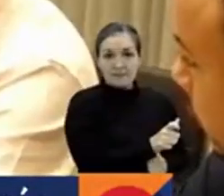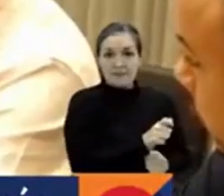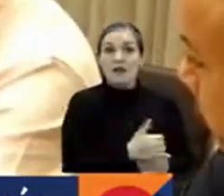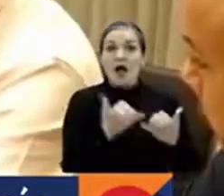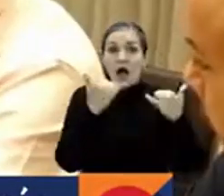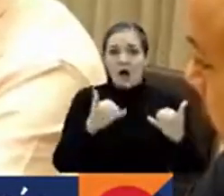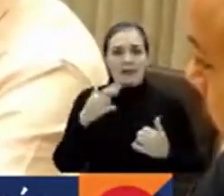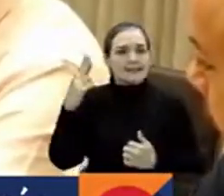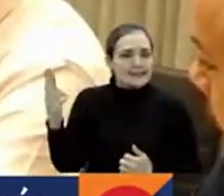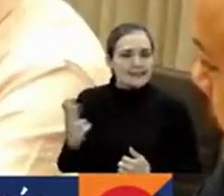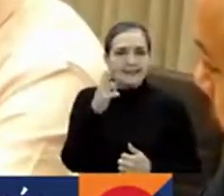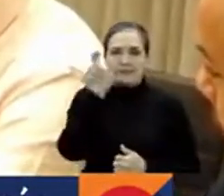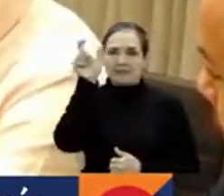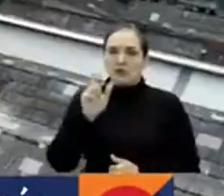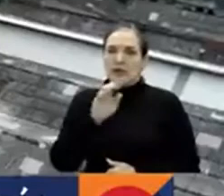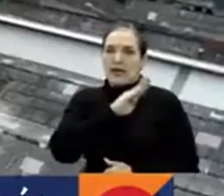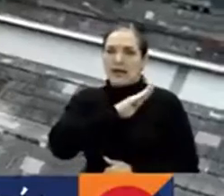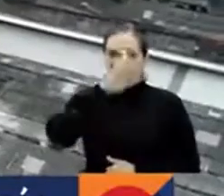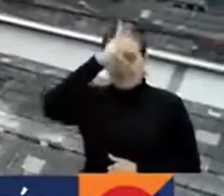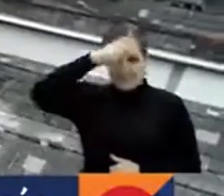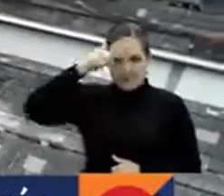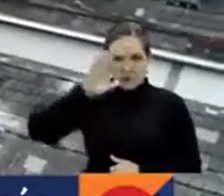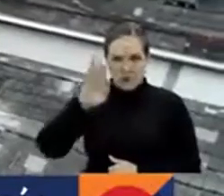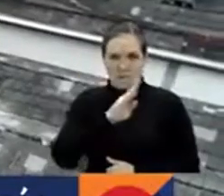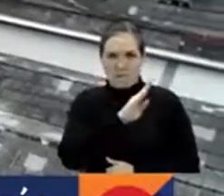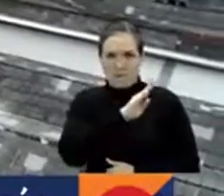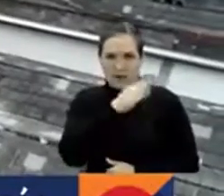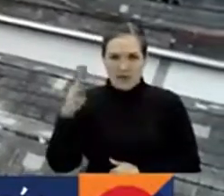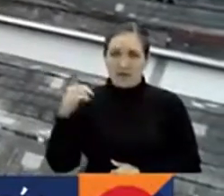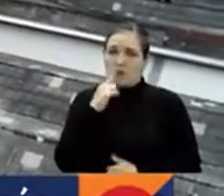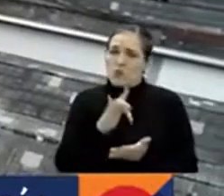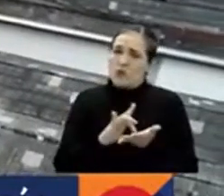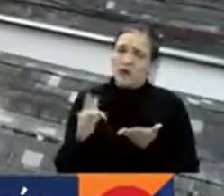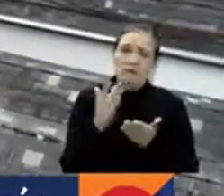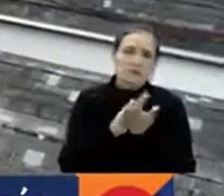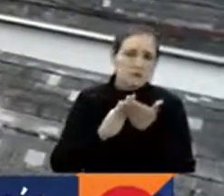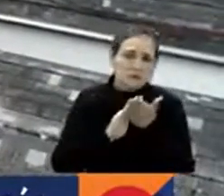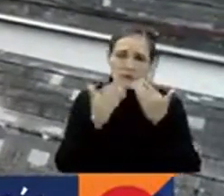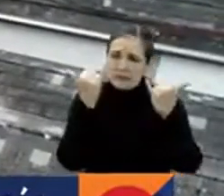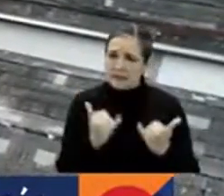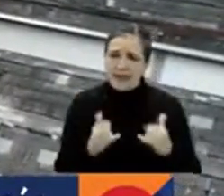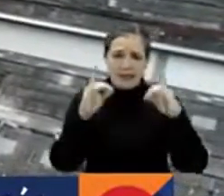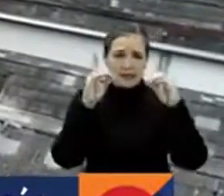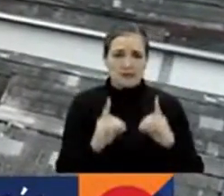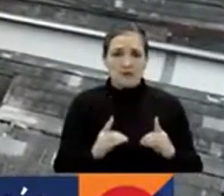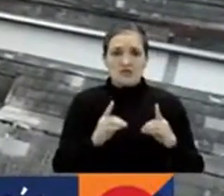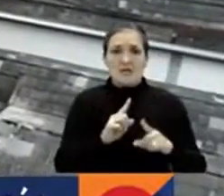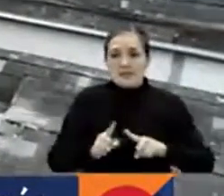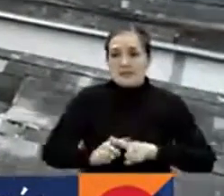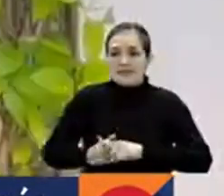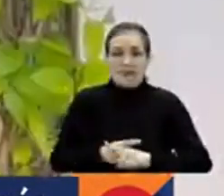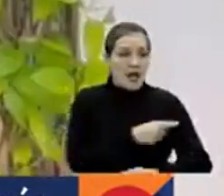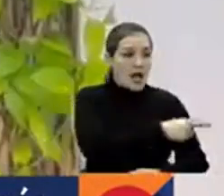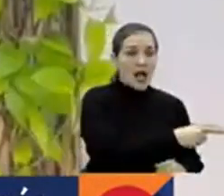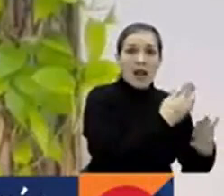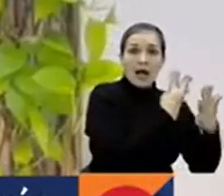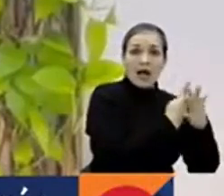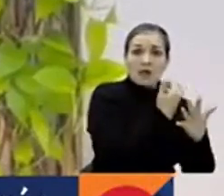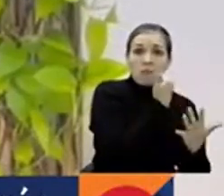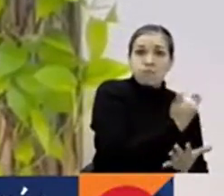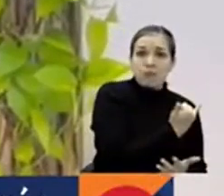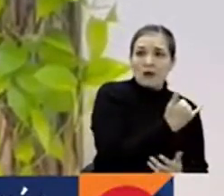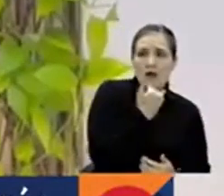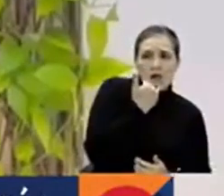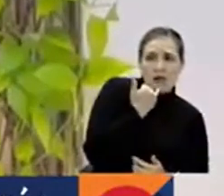llamado del alcalde de Barranquilla para que se adopten medidas urgentes y de esta manera se deje de delinquir desde la cárcel. No